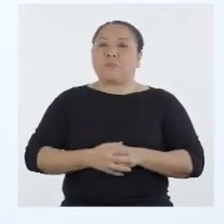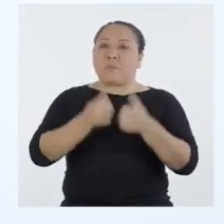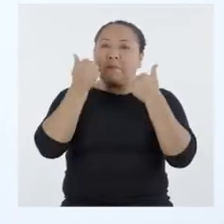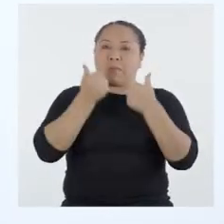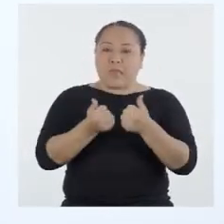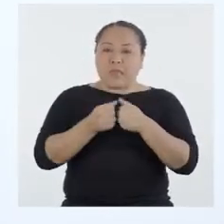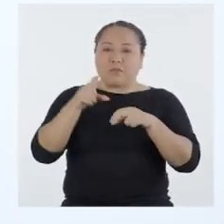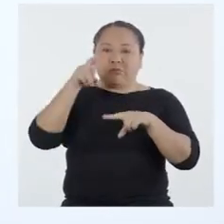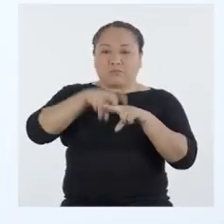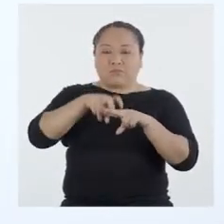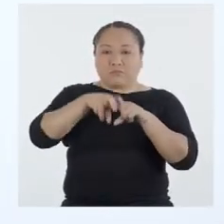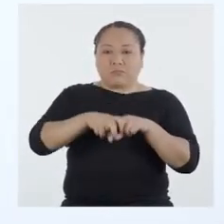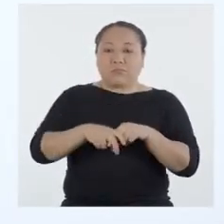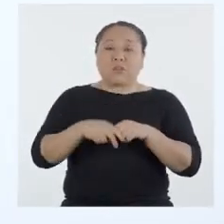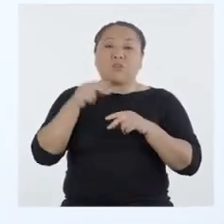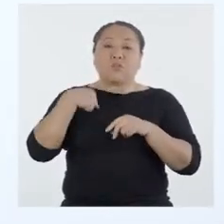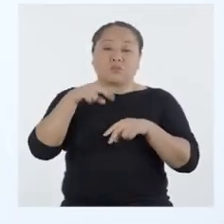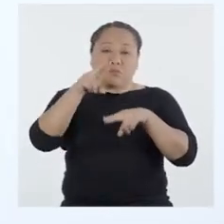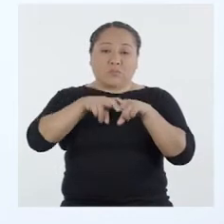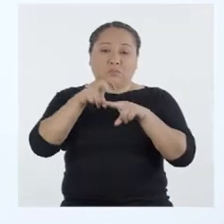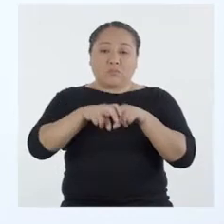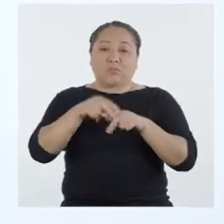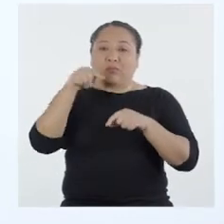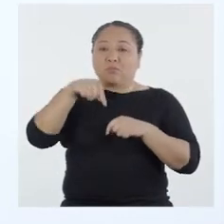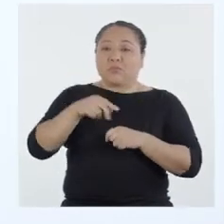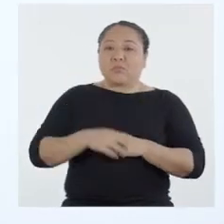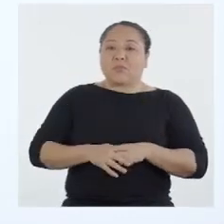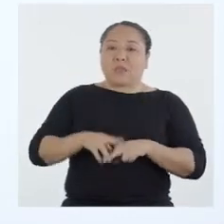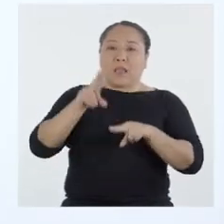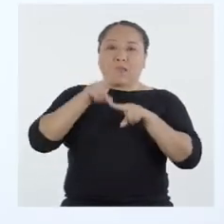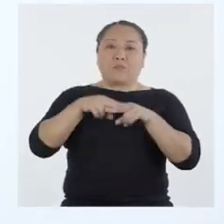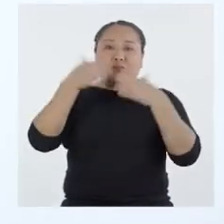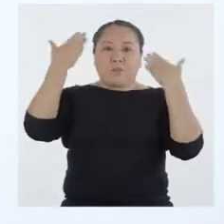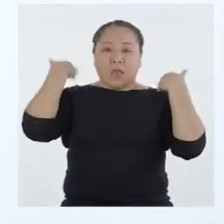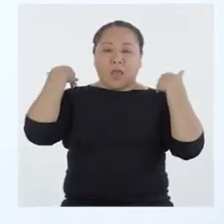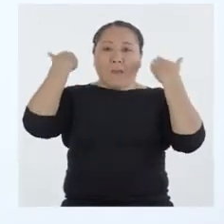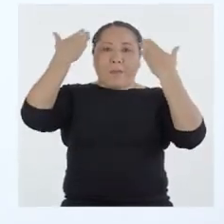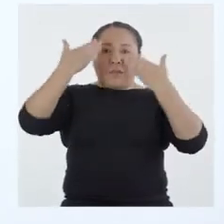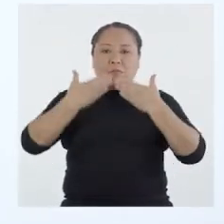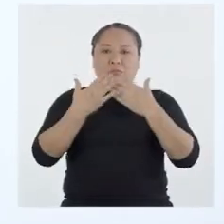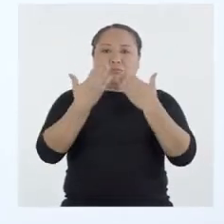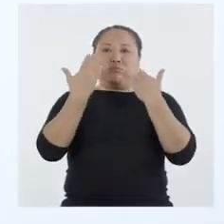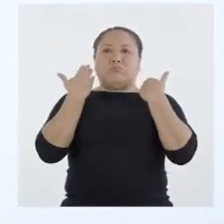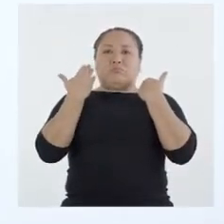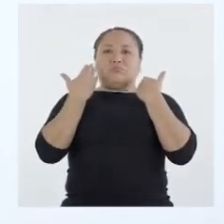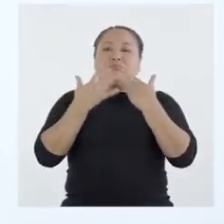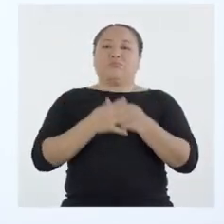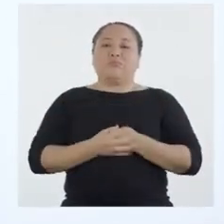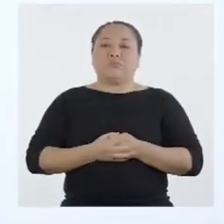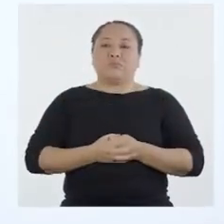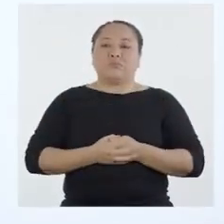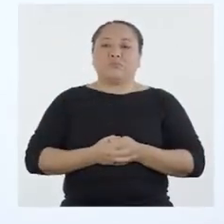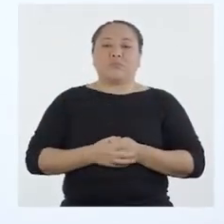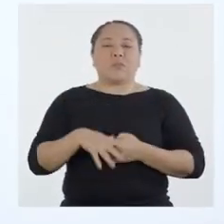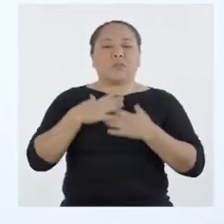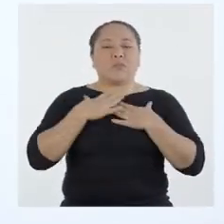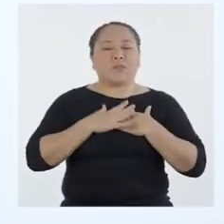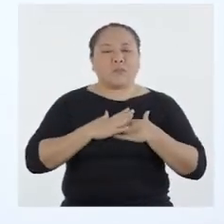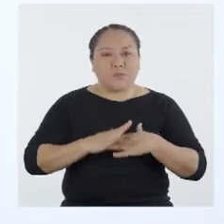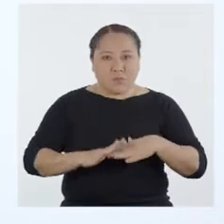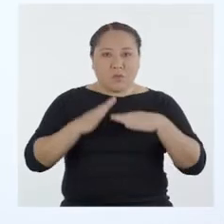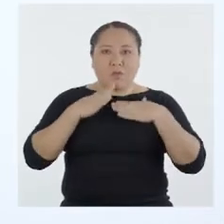Muy bien. Nos colocamos en la silla con la espalda recostada y absolutamente